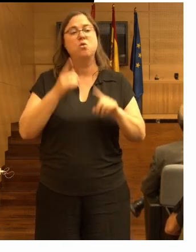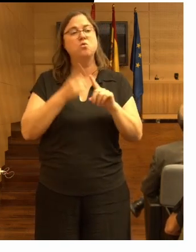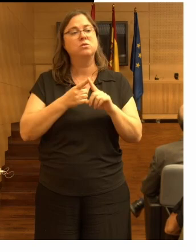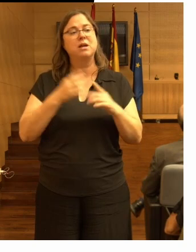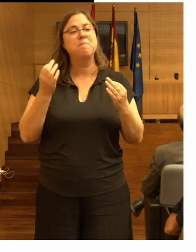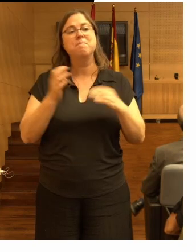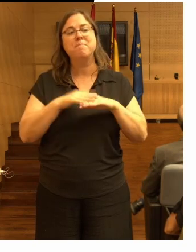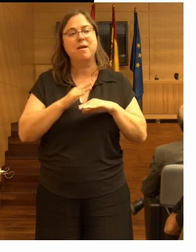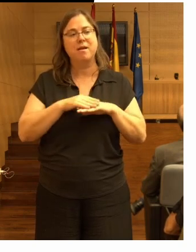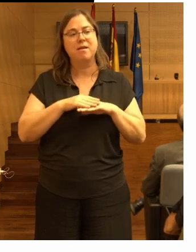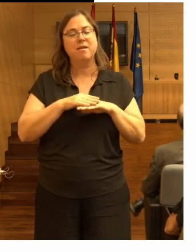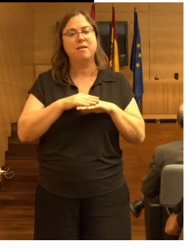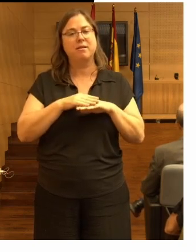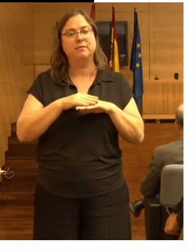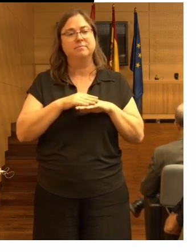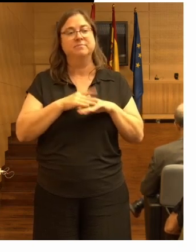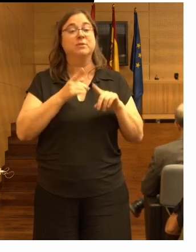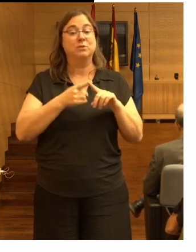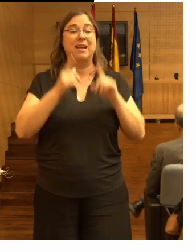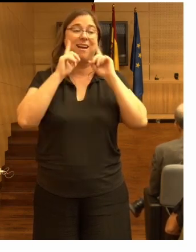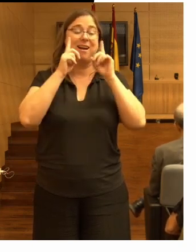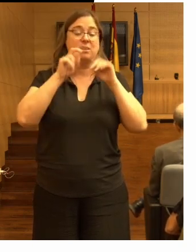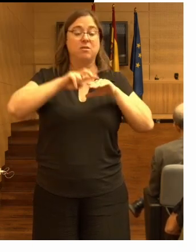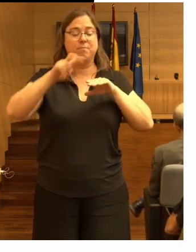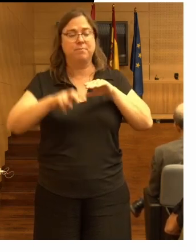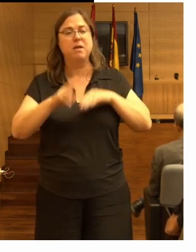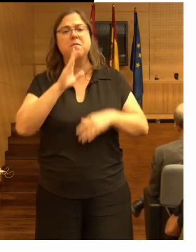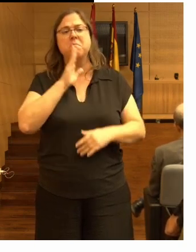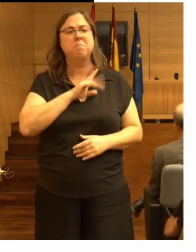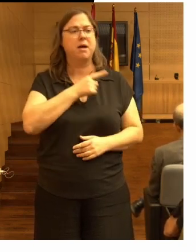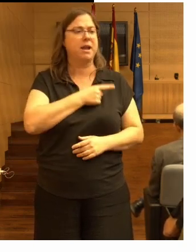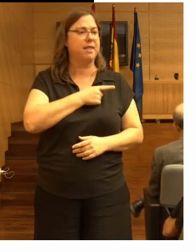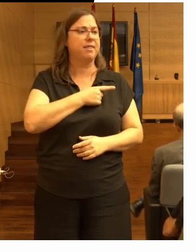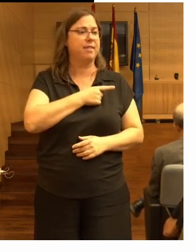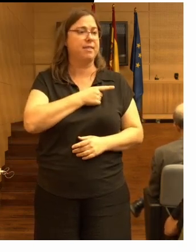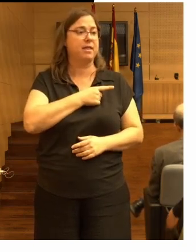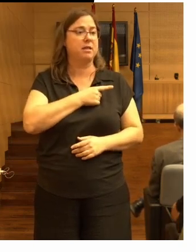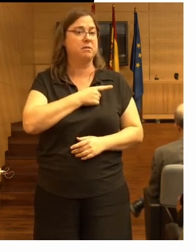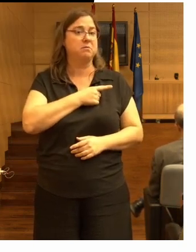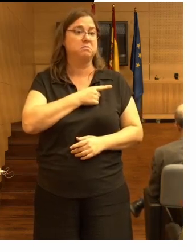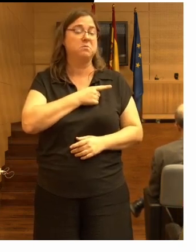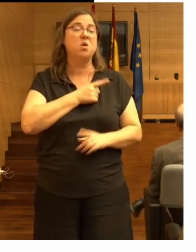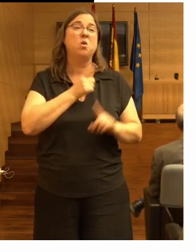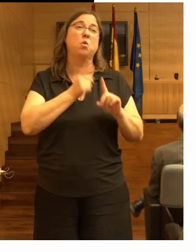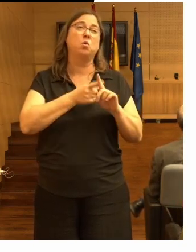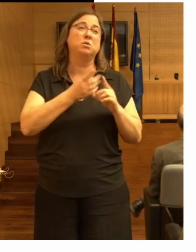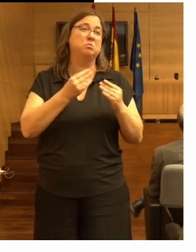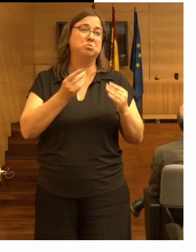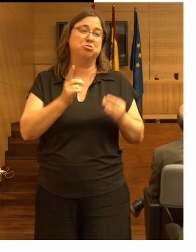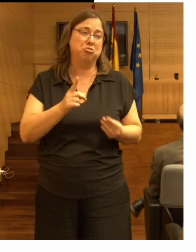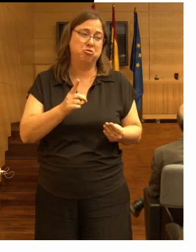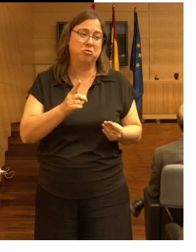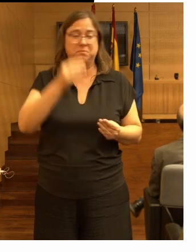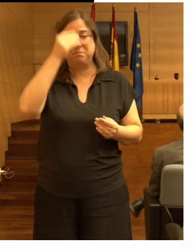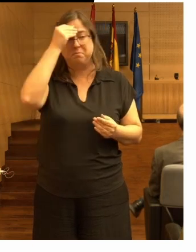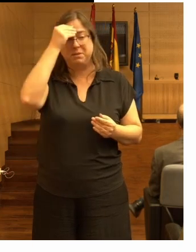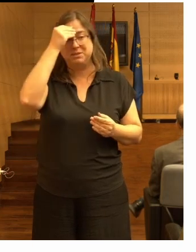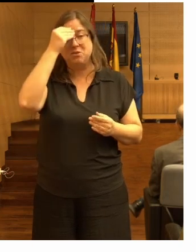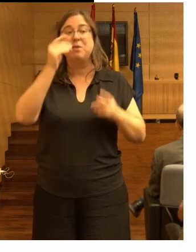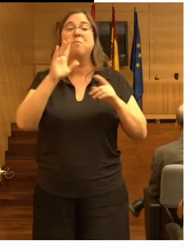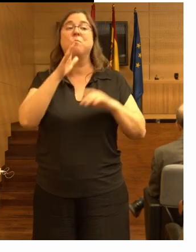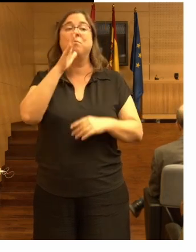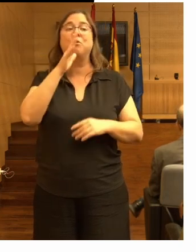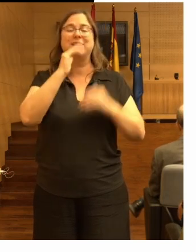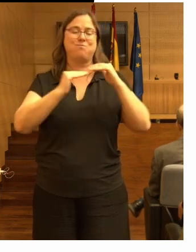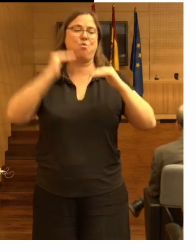para estos casos a mí me parece que esto no es muy útil en este caso porque